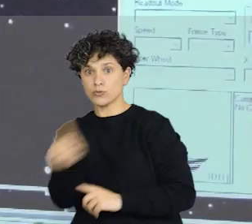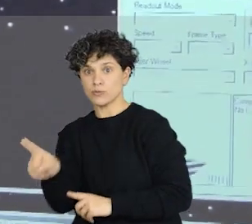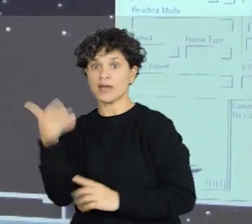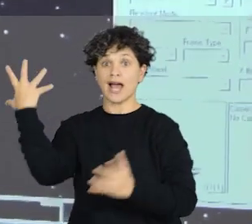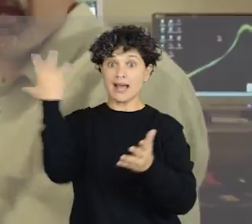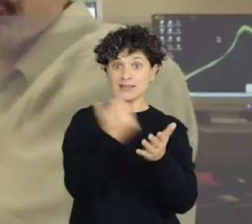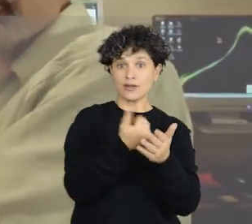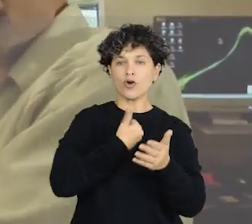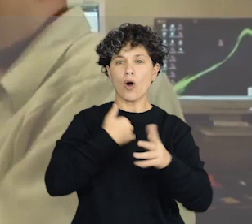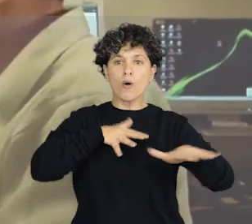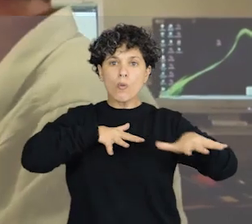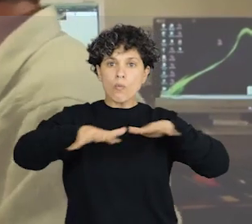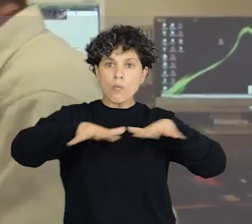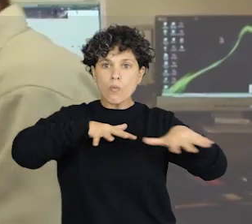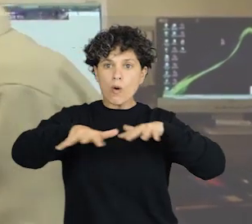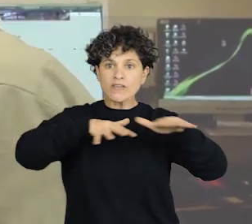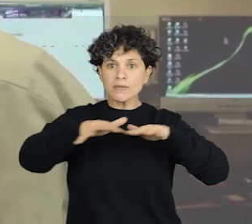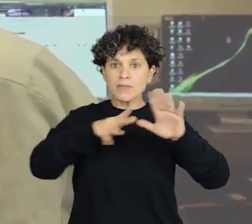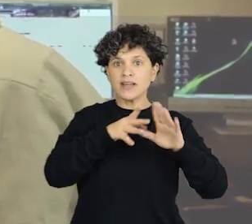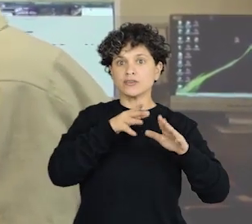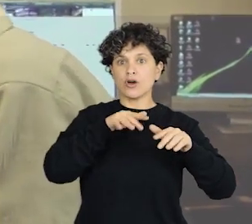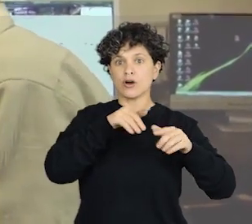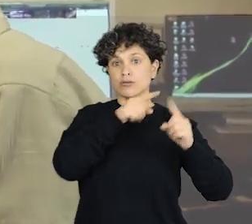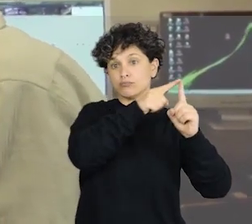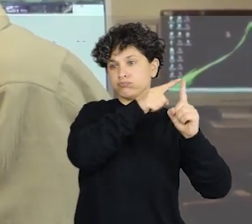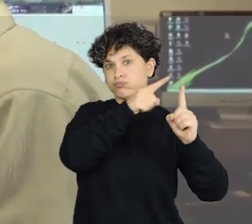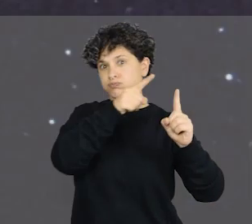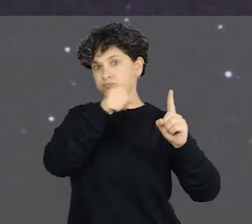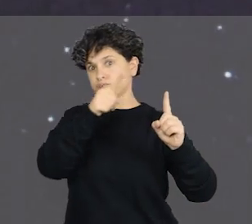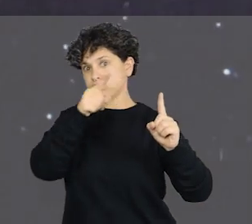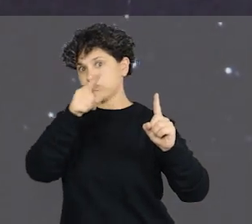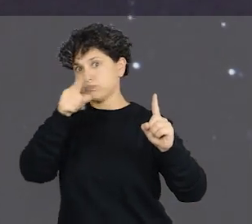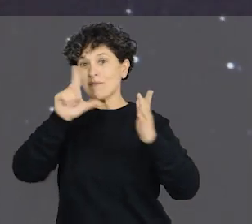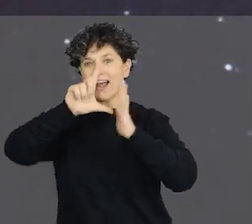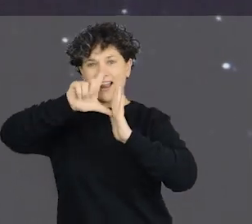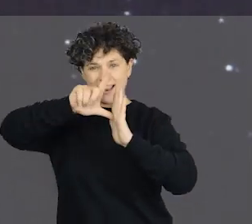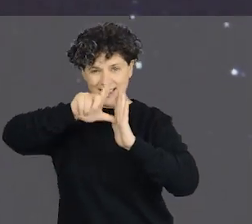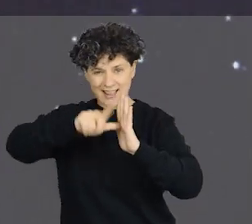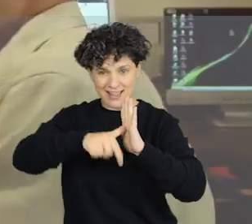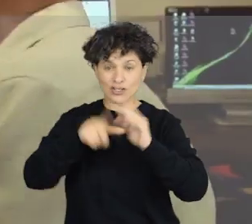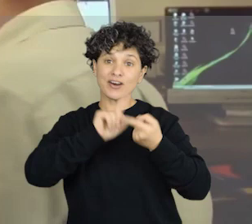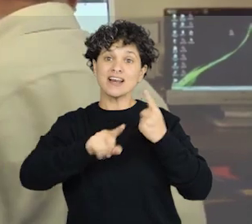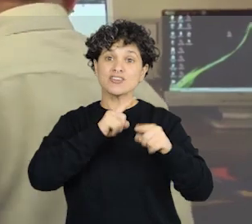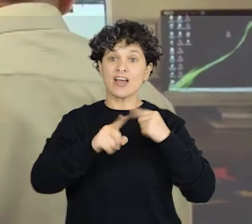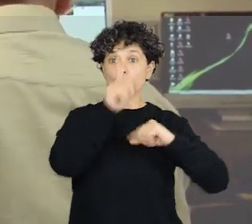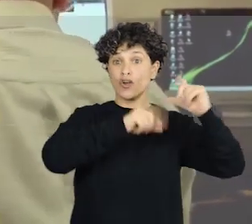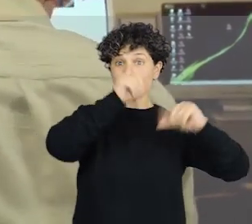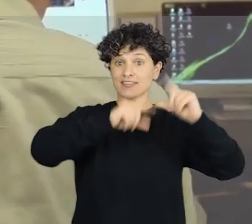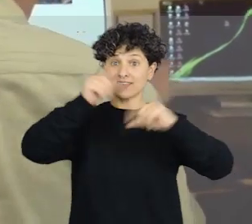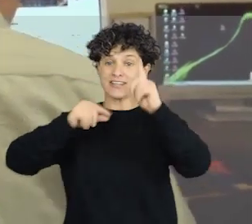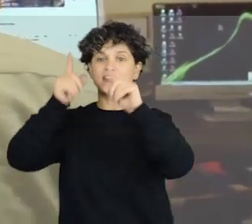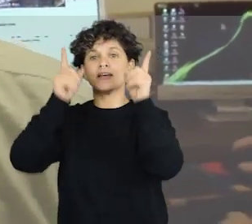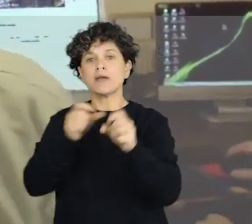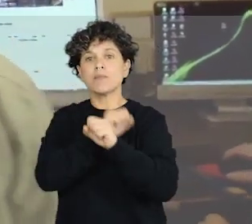respecto a las estrechas y podemos, por ejemplo, medir las posiciones en relación a las estrellas. Y las posiciones son las que luego